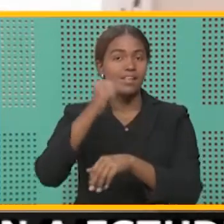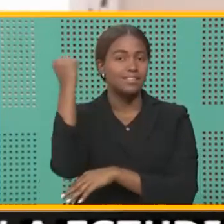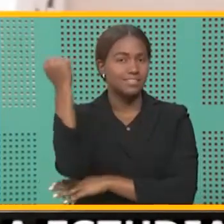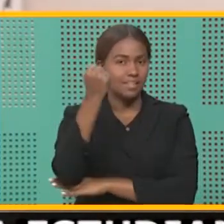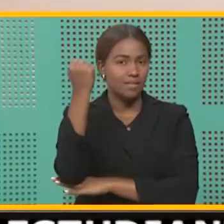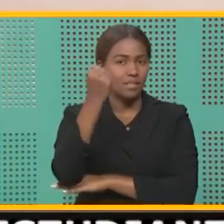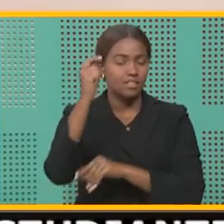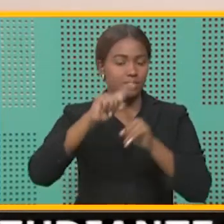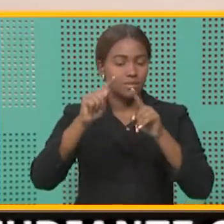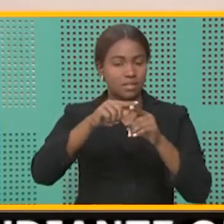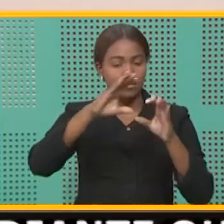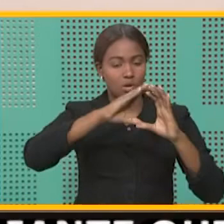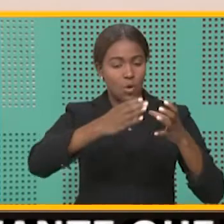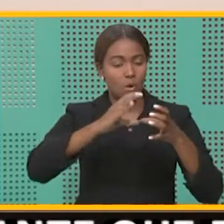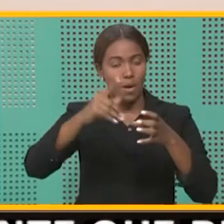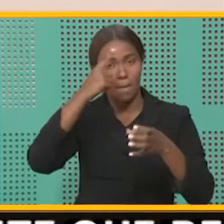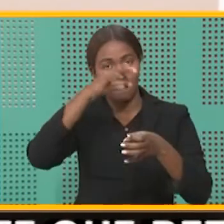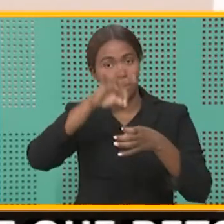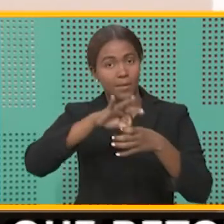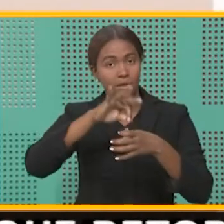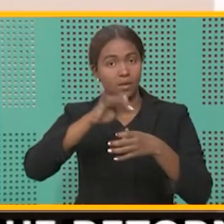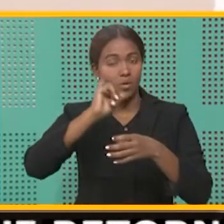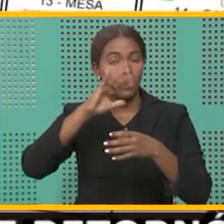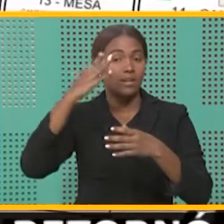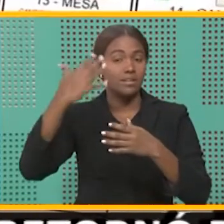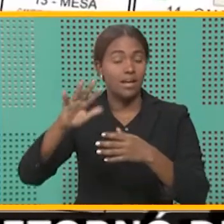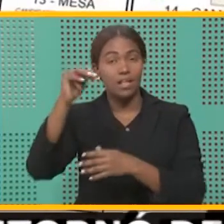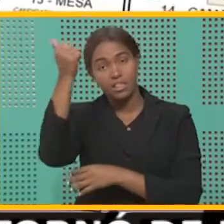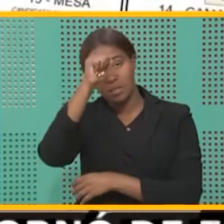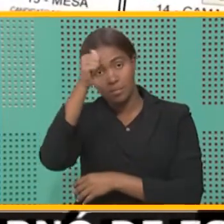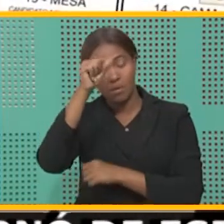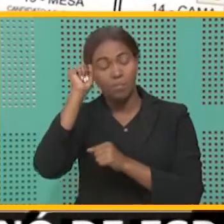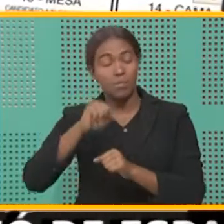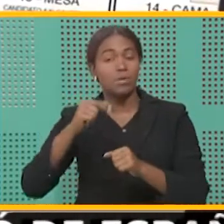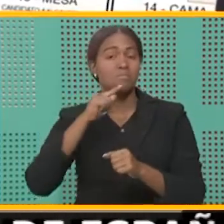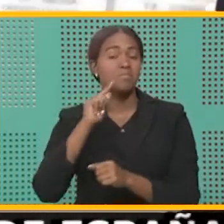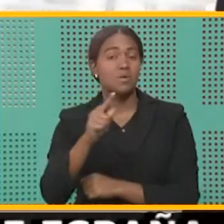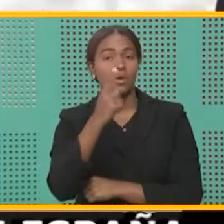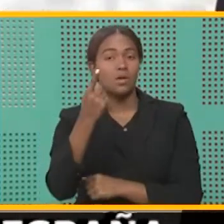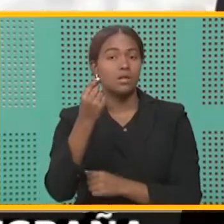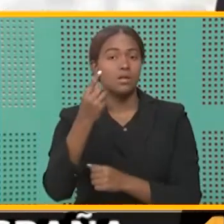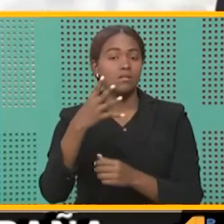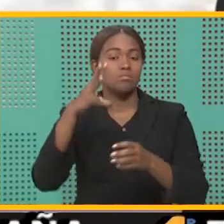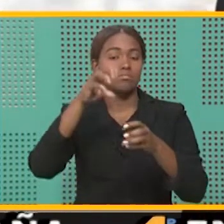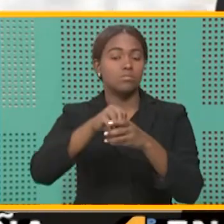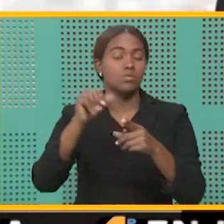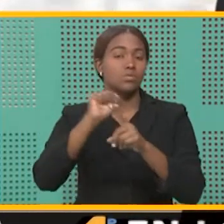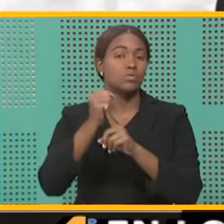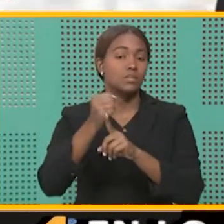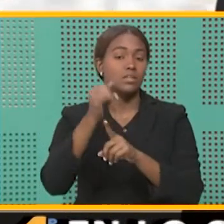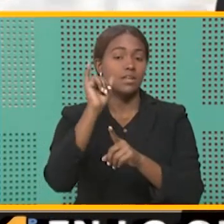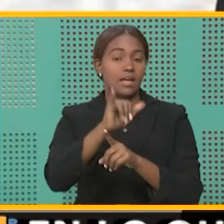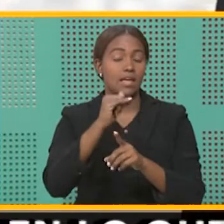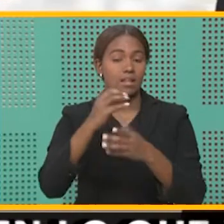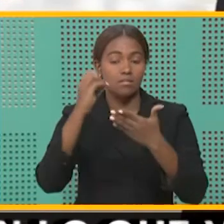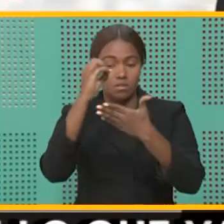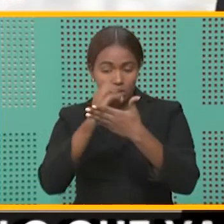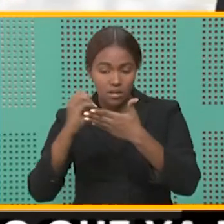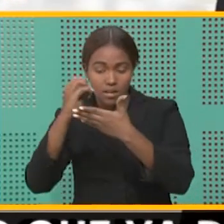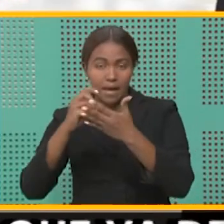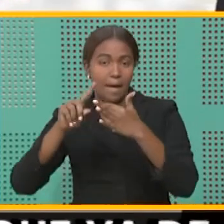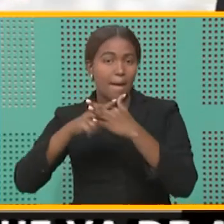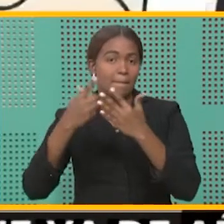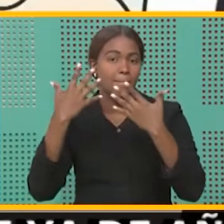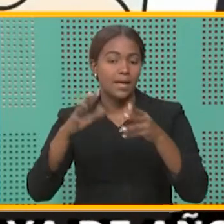los recintos electorales y ya amanecamos el domingo, pura y simplemente, con la situación de que estos escáneres empiecen ya a